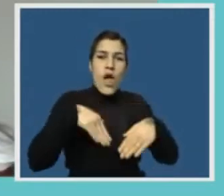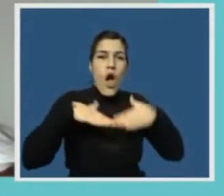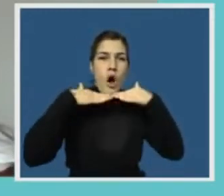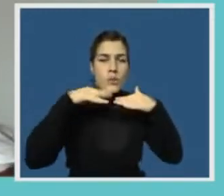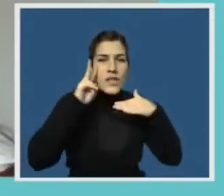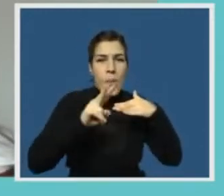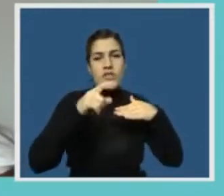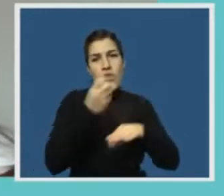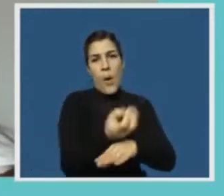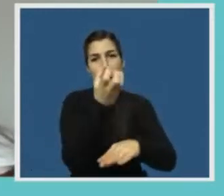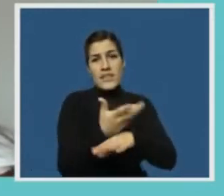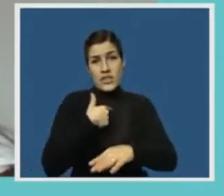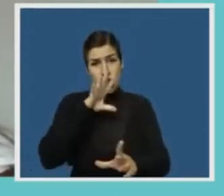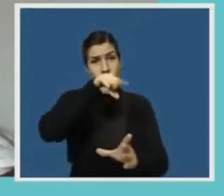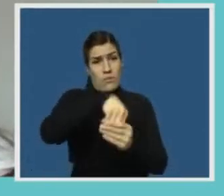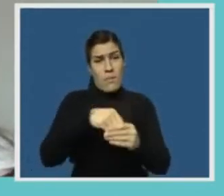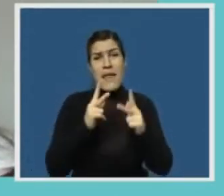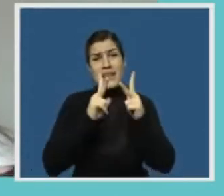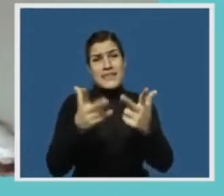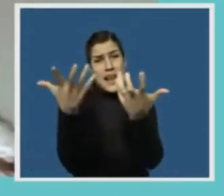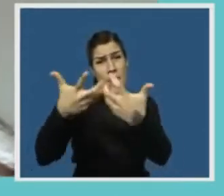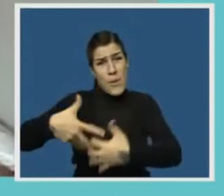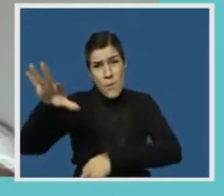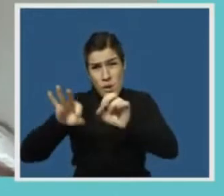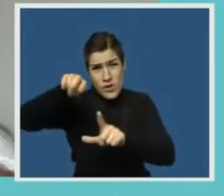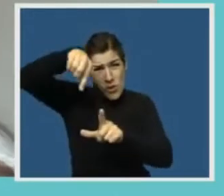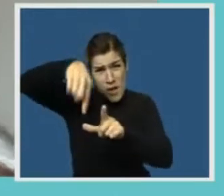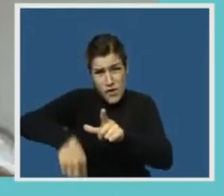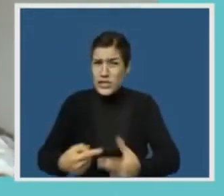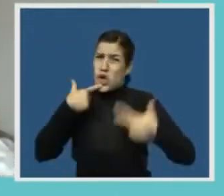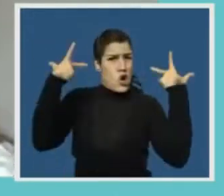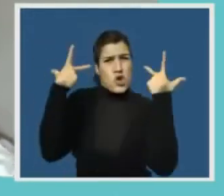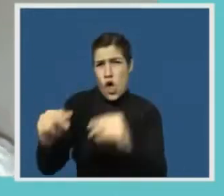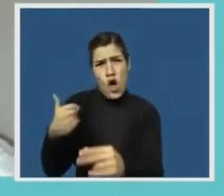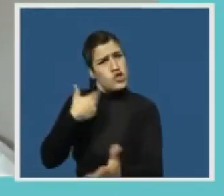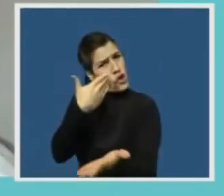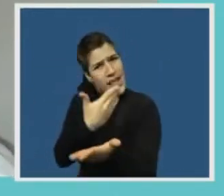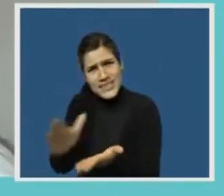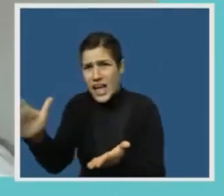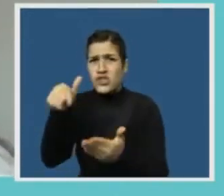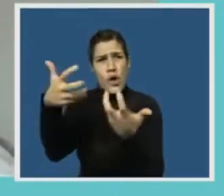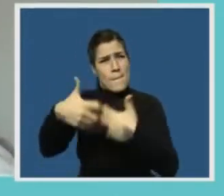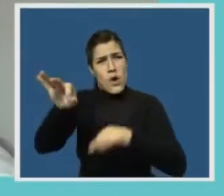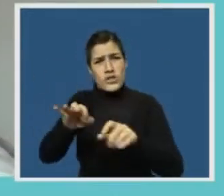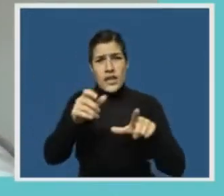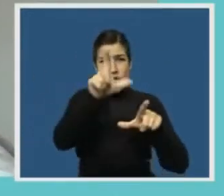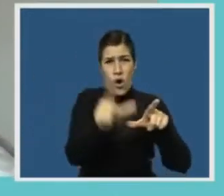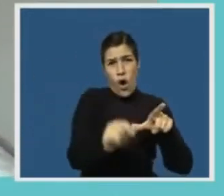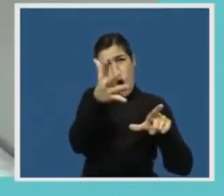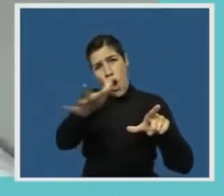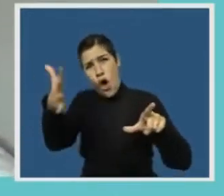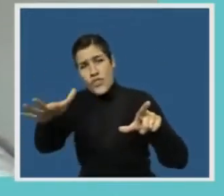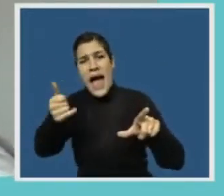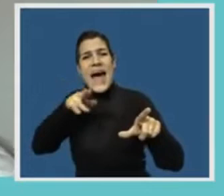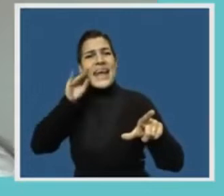encuentro hoy aquí para expresar mi rechazo absoluto sobre la perforación del pozo exploratorio Costa Fuera Argerich 1